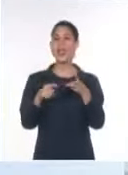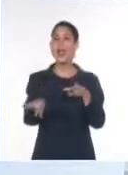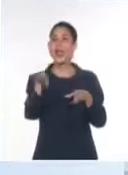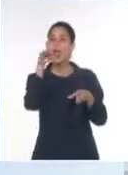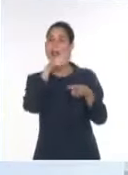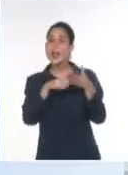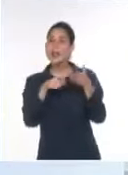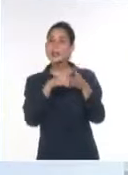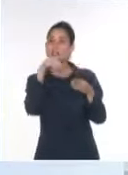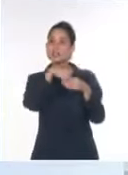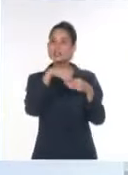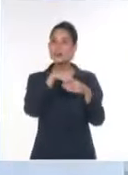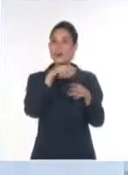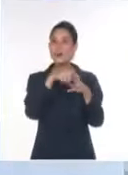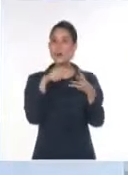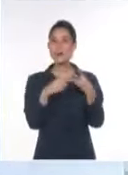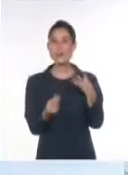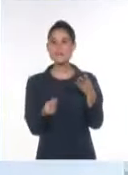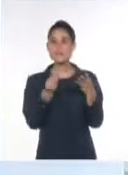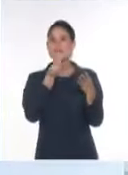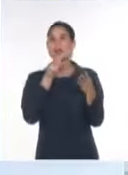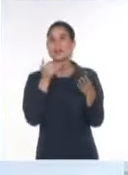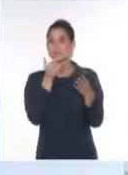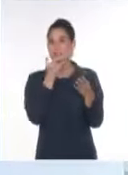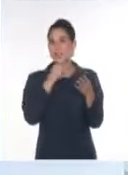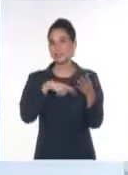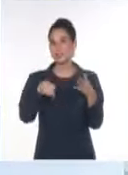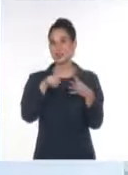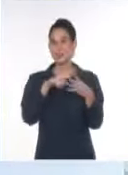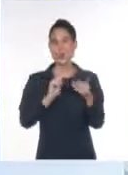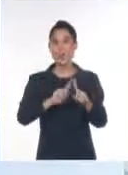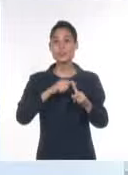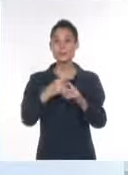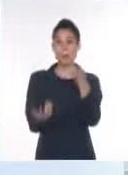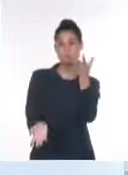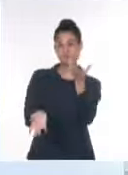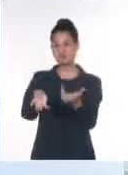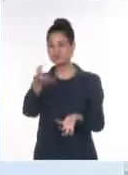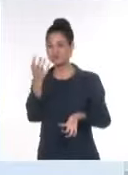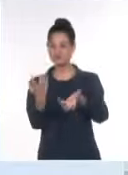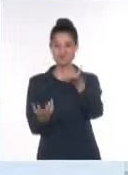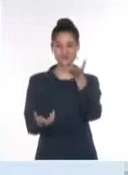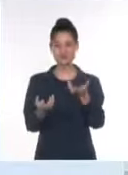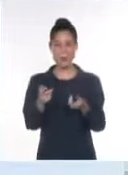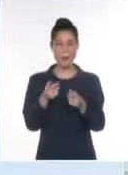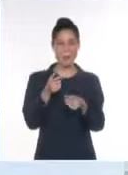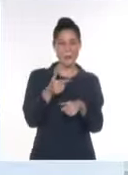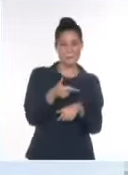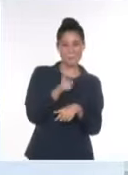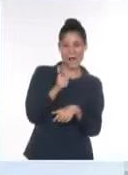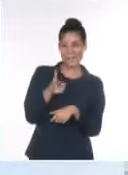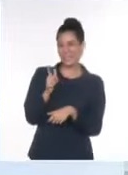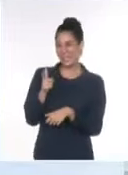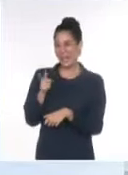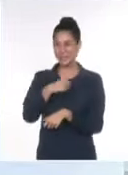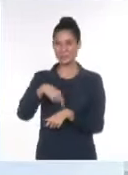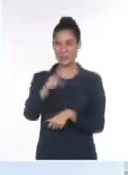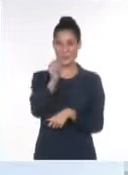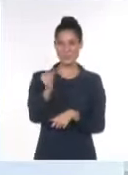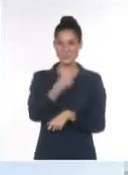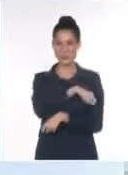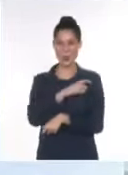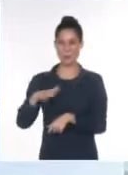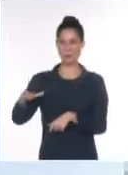cuando el resultado le es favorable, después de incendiar las calles, de asesinar chavistas incluso prendiéndole fuego, después de